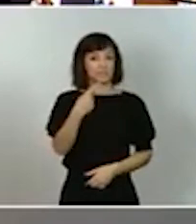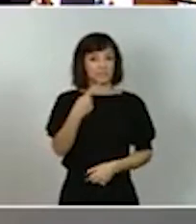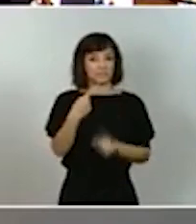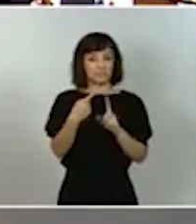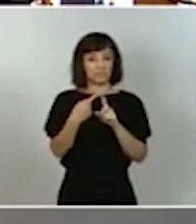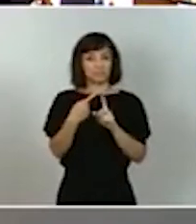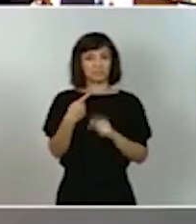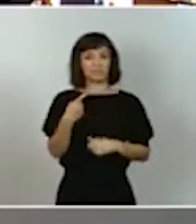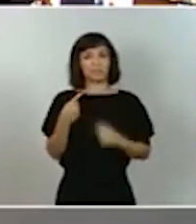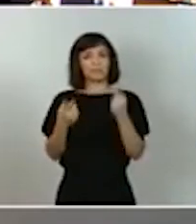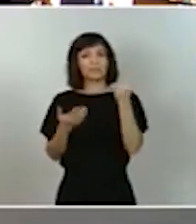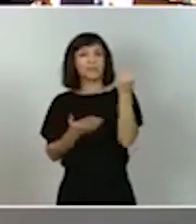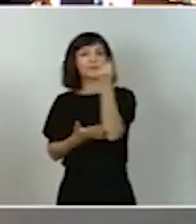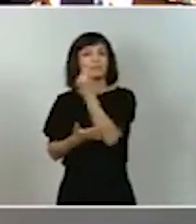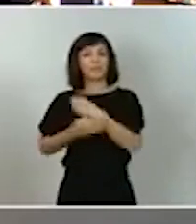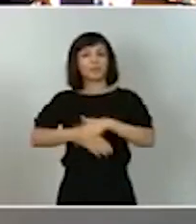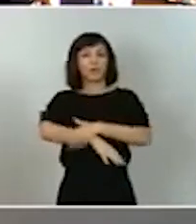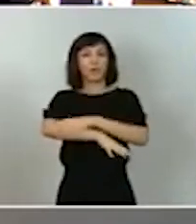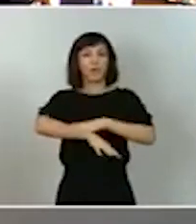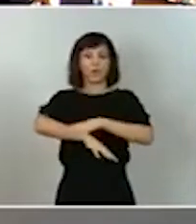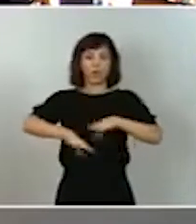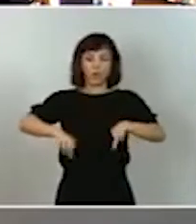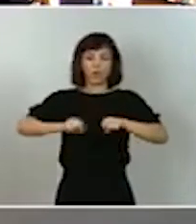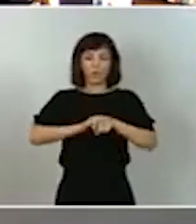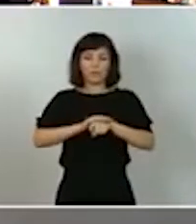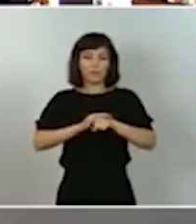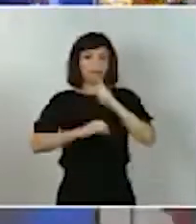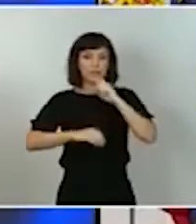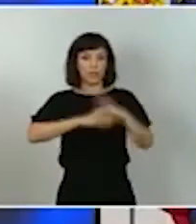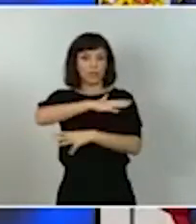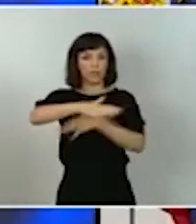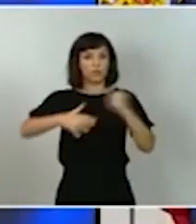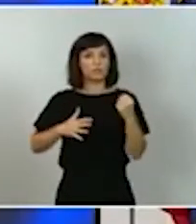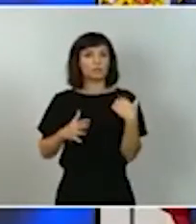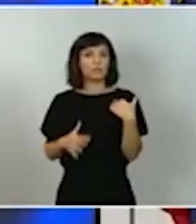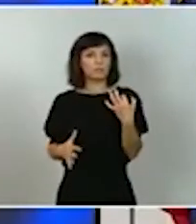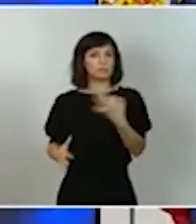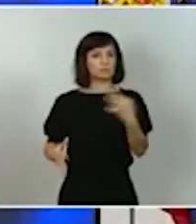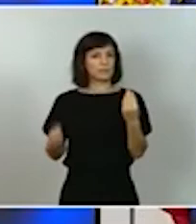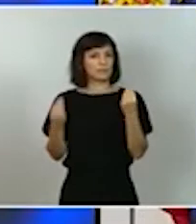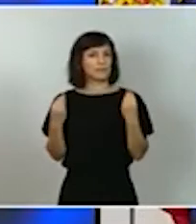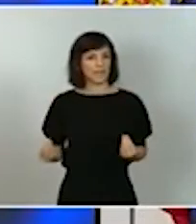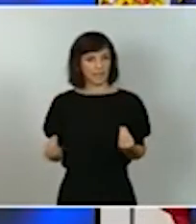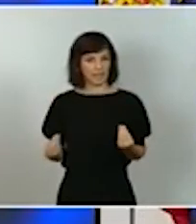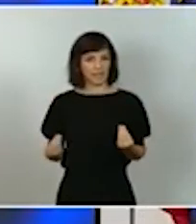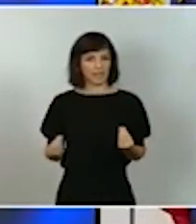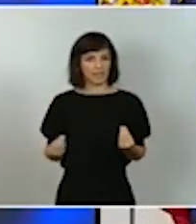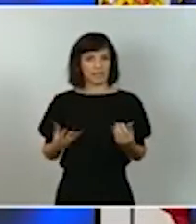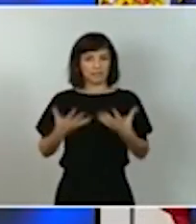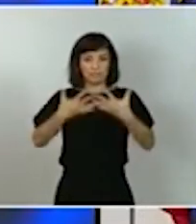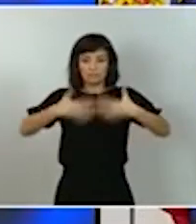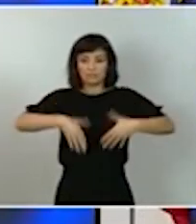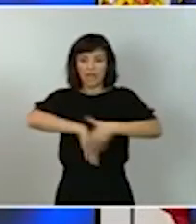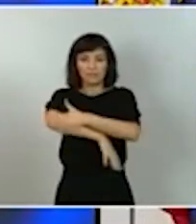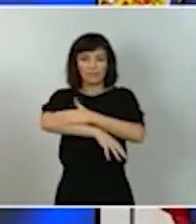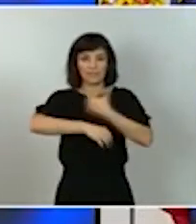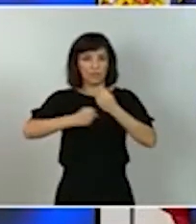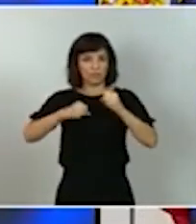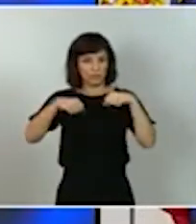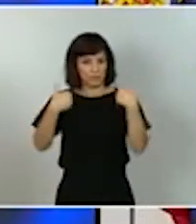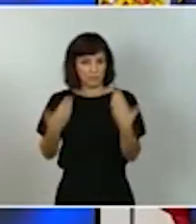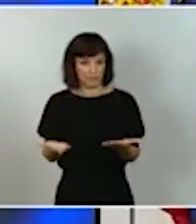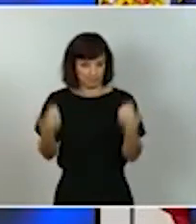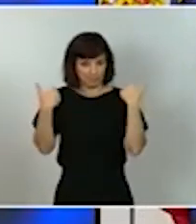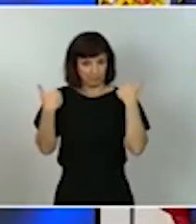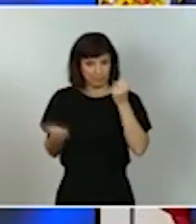diseño de una gobernanza para los fondos que sea eficaz eficaz fortaleciendo las estructuras administrativas responsables de este reto